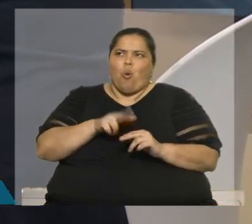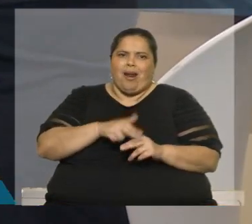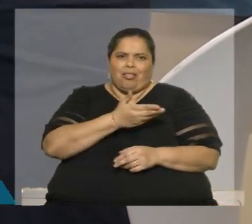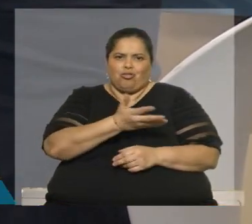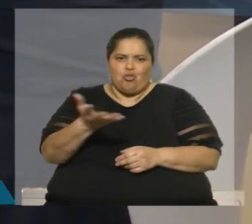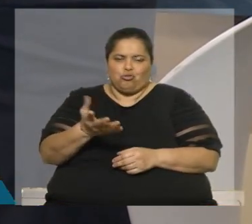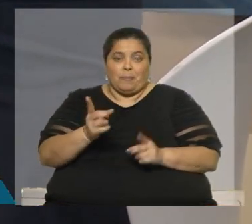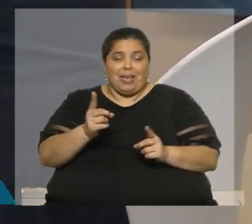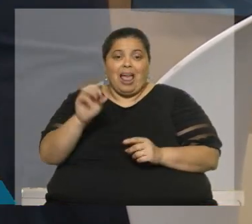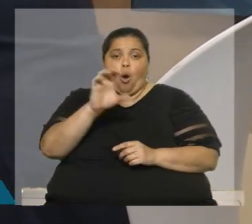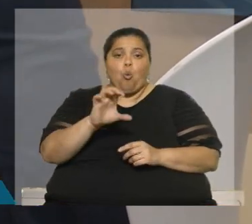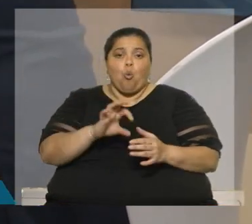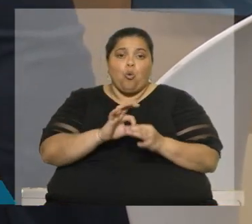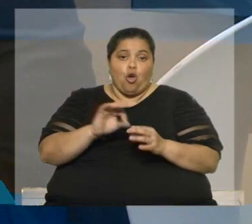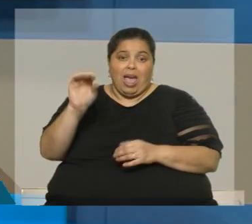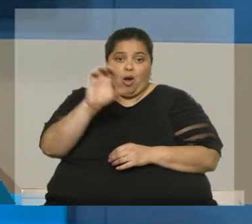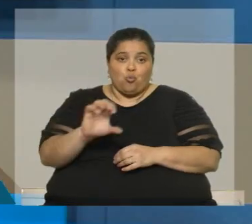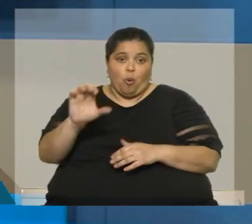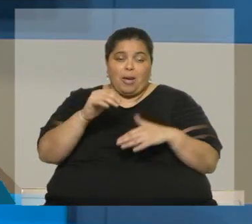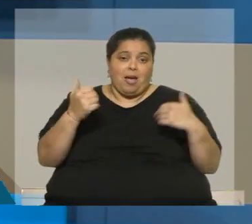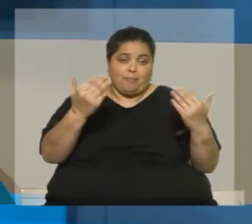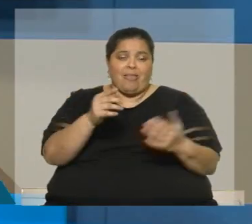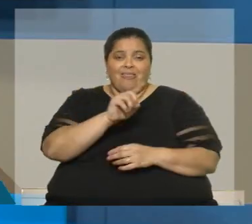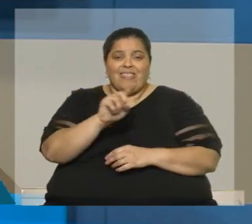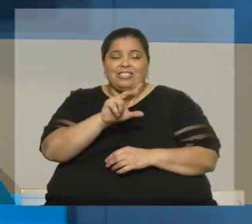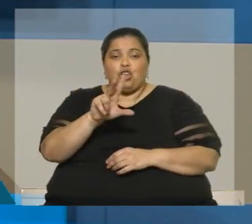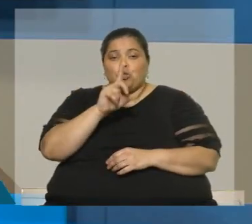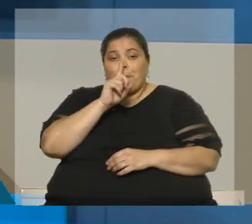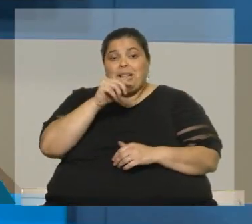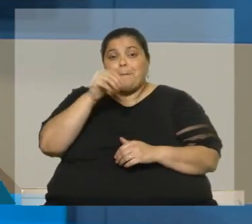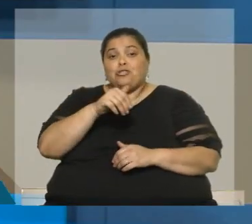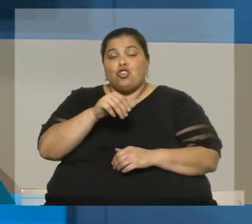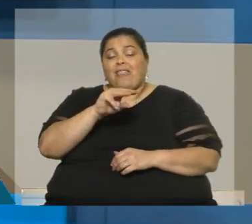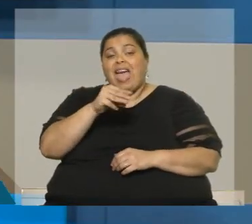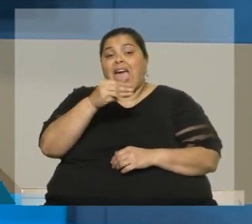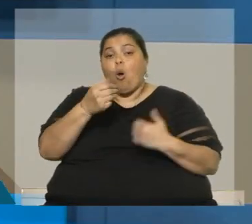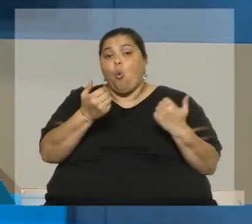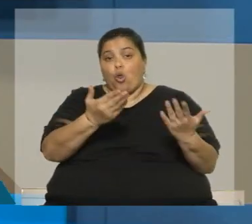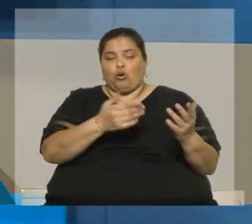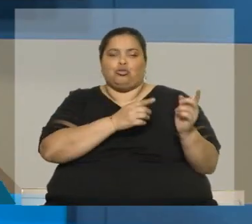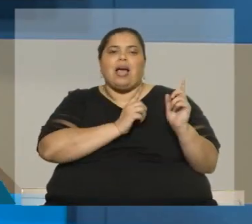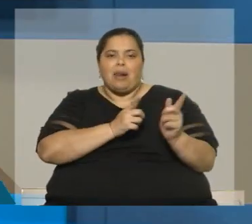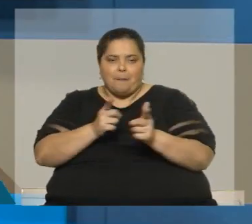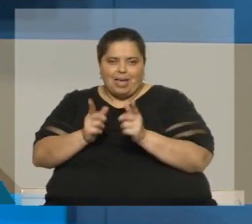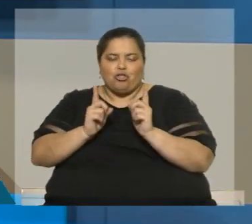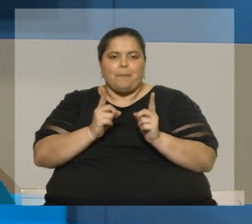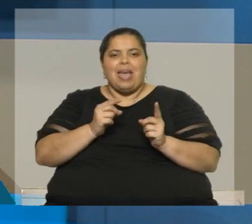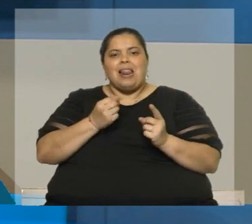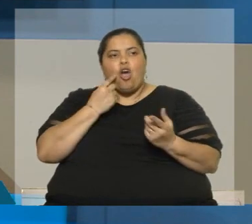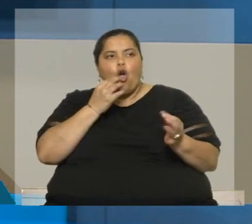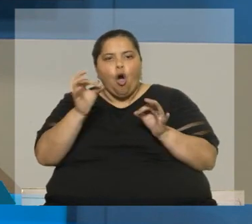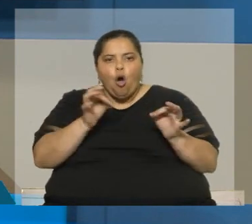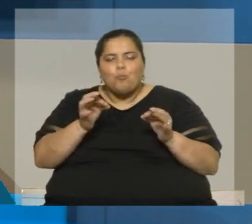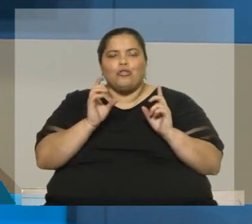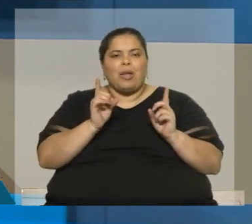armamento, digamos. La Unión Europea aportó ya casi 18.000 millones de euros, se ha aportado armamento, ha aportado logística, ha aportado compromiso y sobre todo ha aportado